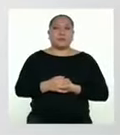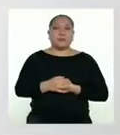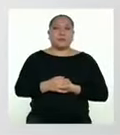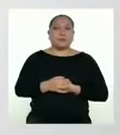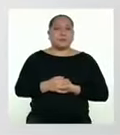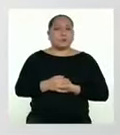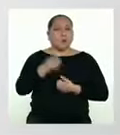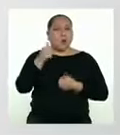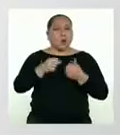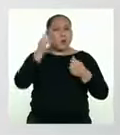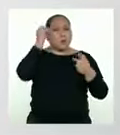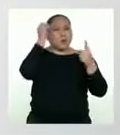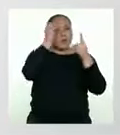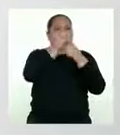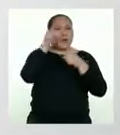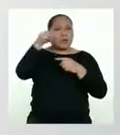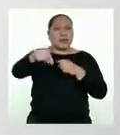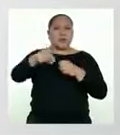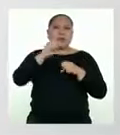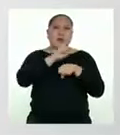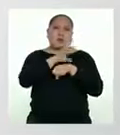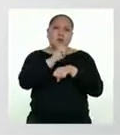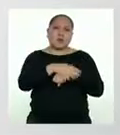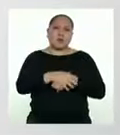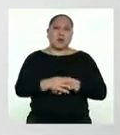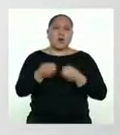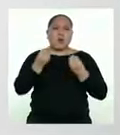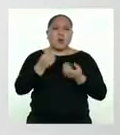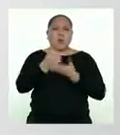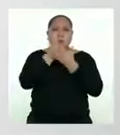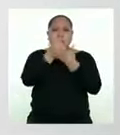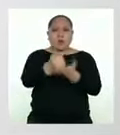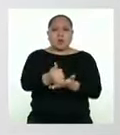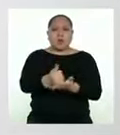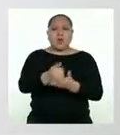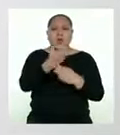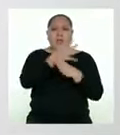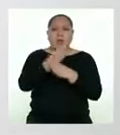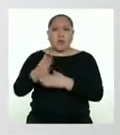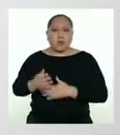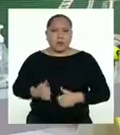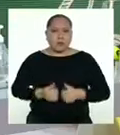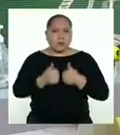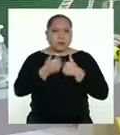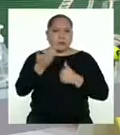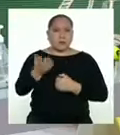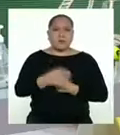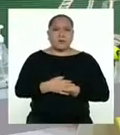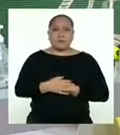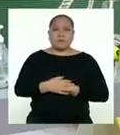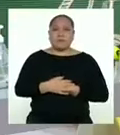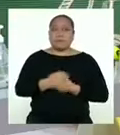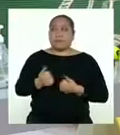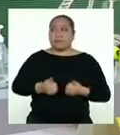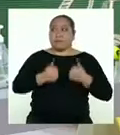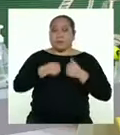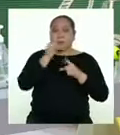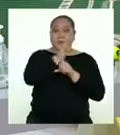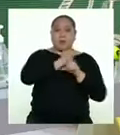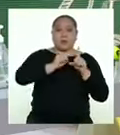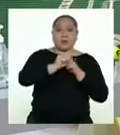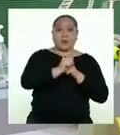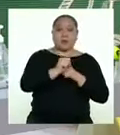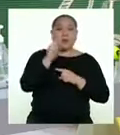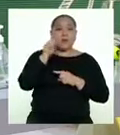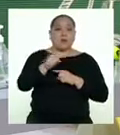¿Cuál es el propósito de este consejo y cómo contribuye en la convivencia del hogar? Vivimos en una sociedad donde